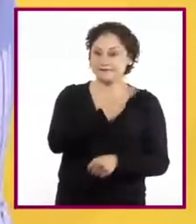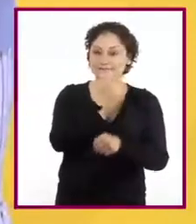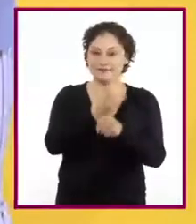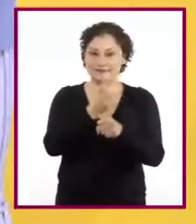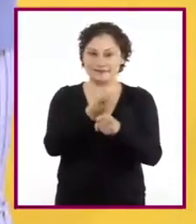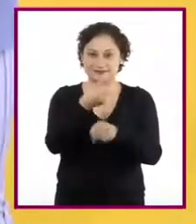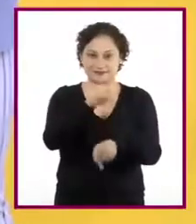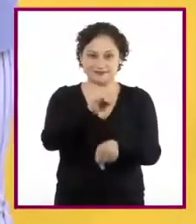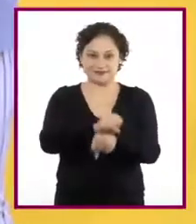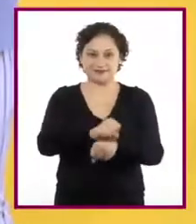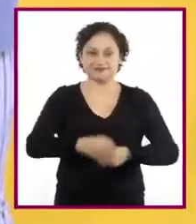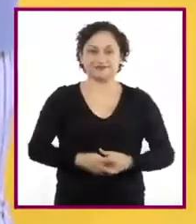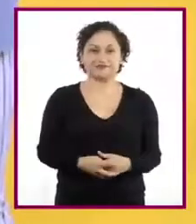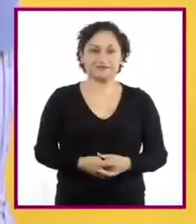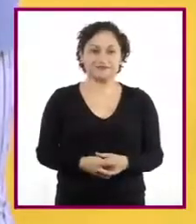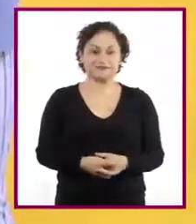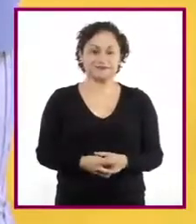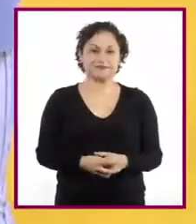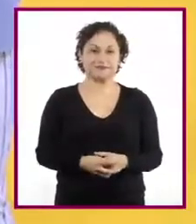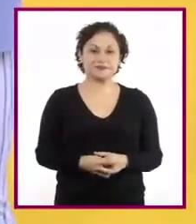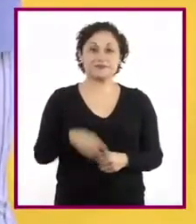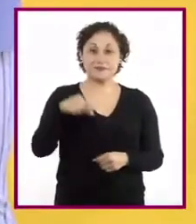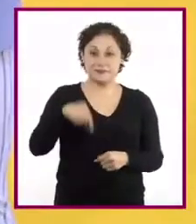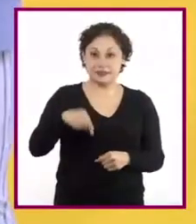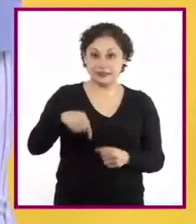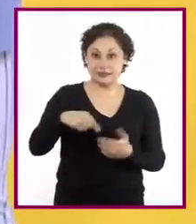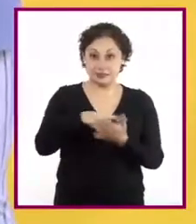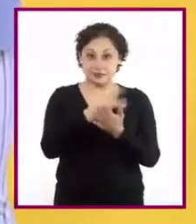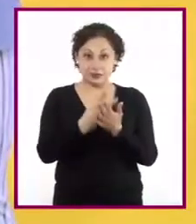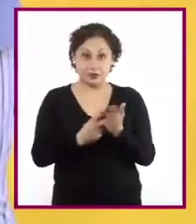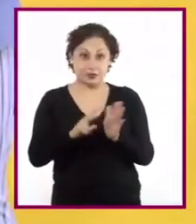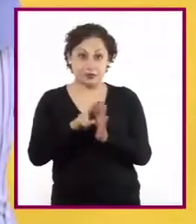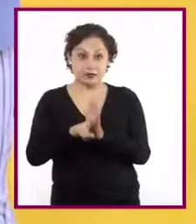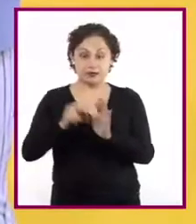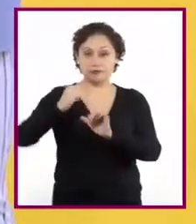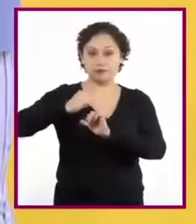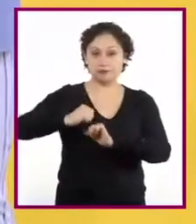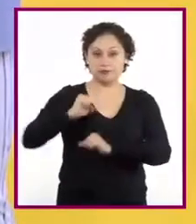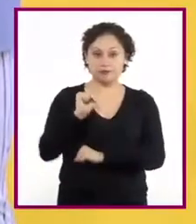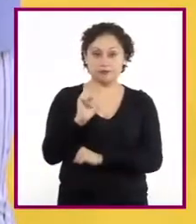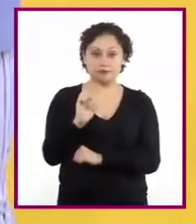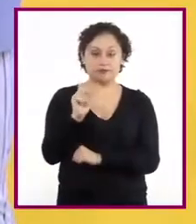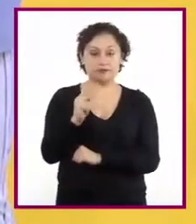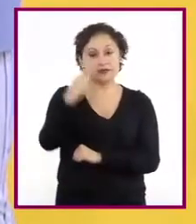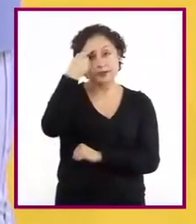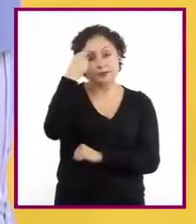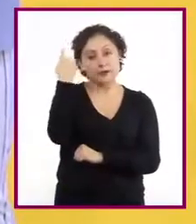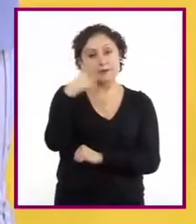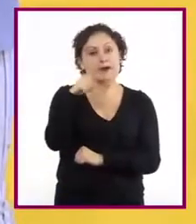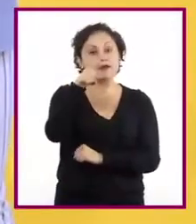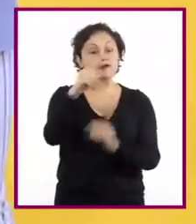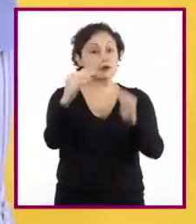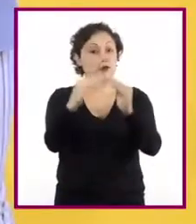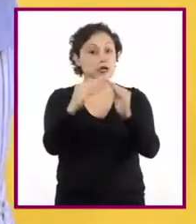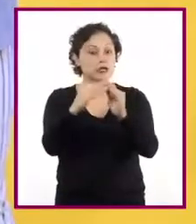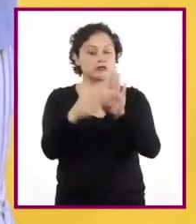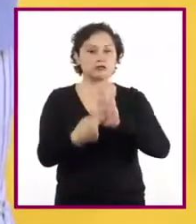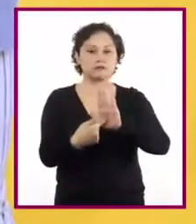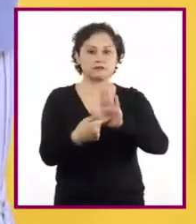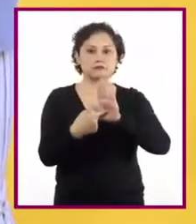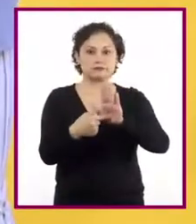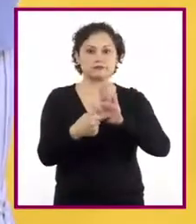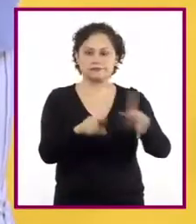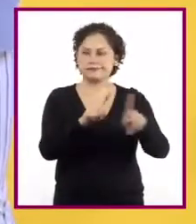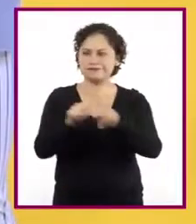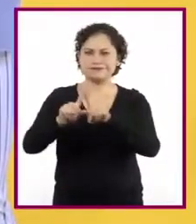Grado de Secundaria. Esta es una producción de la Secretaría de Educación Pública para llevar hasta su hogar los contenidos de las